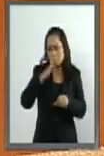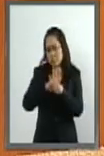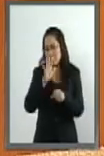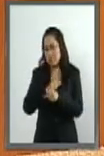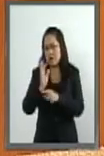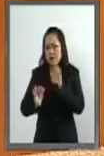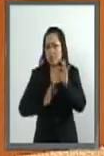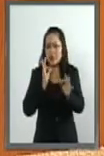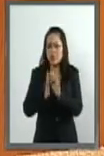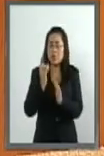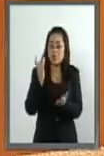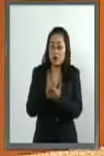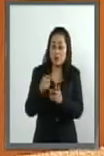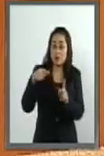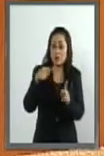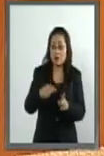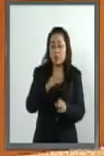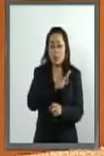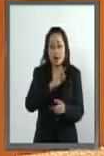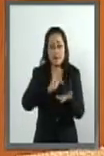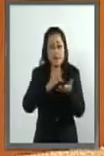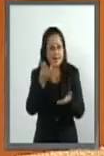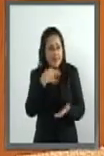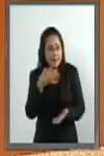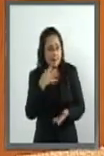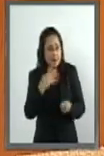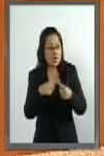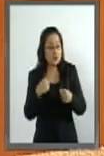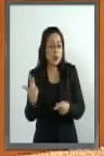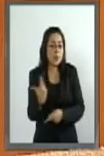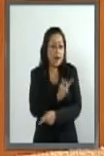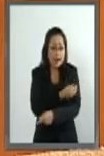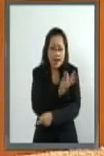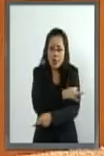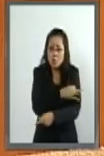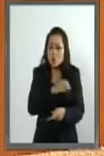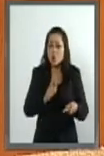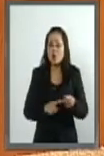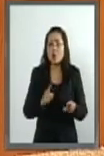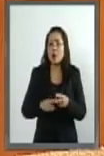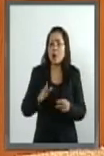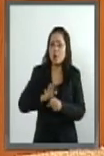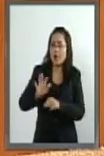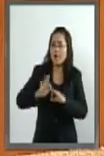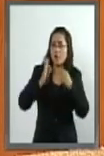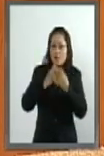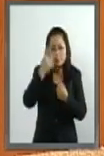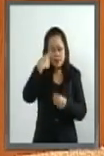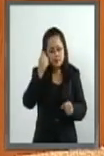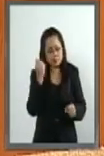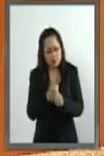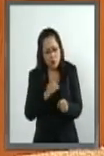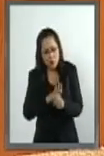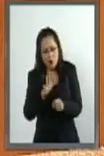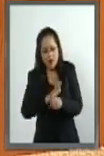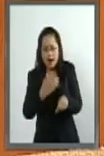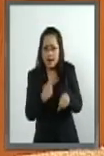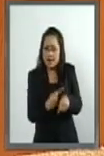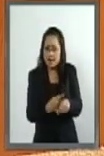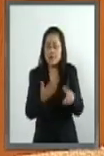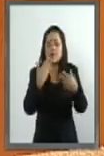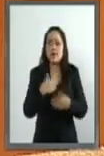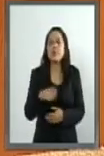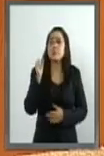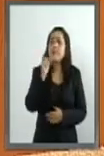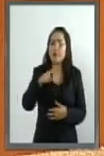la adquisición de medicamentos, vacunas y medios de diagnóstico, sino también